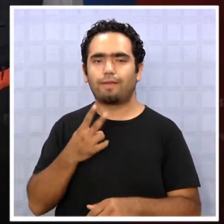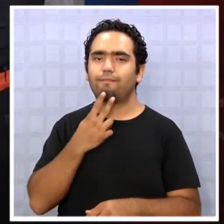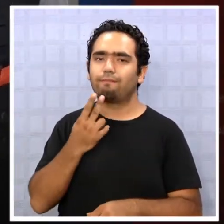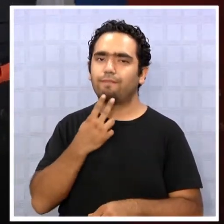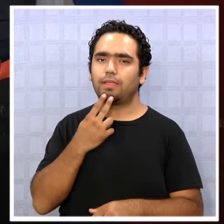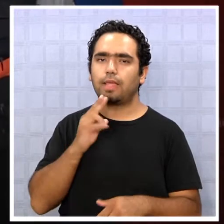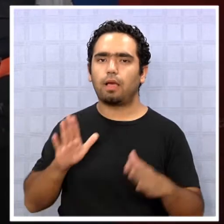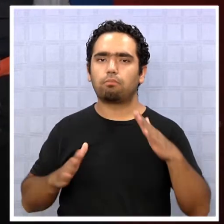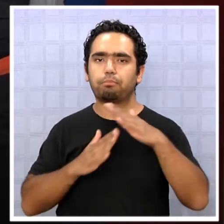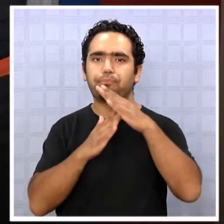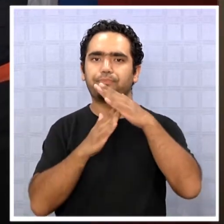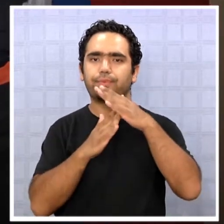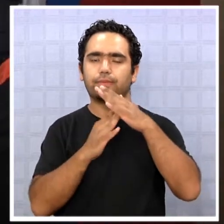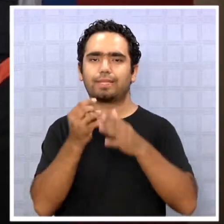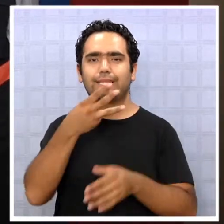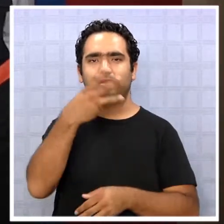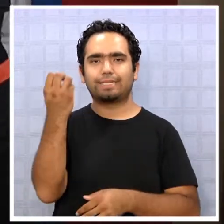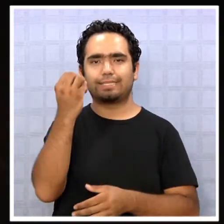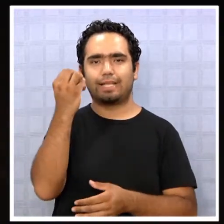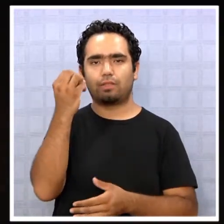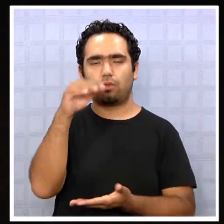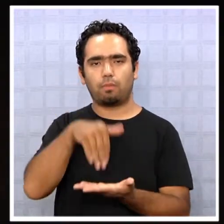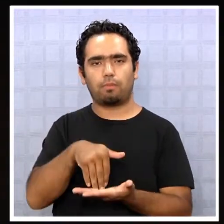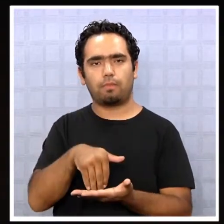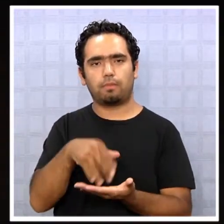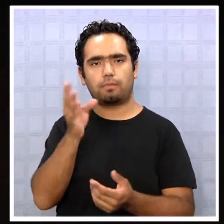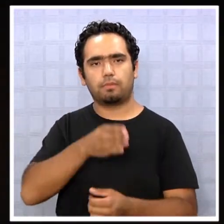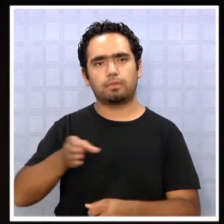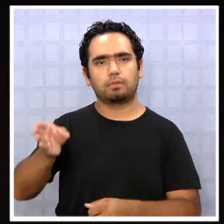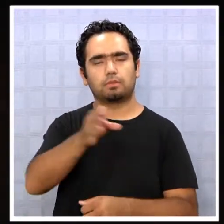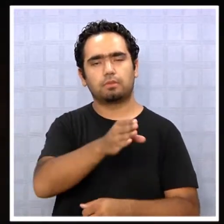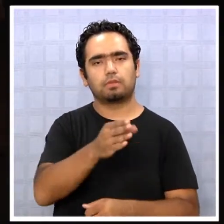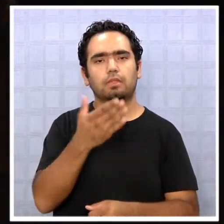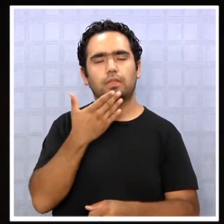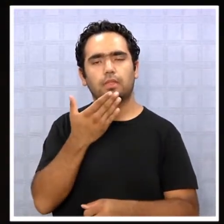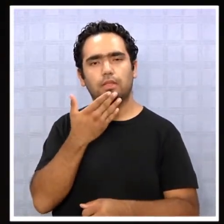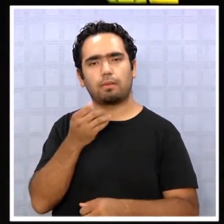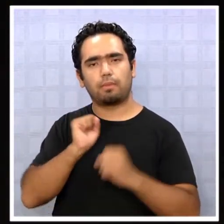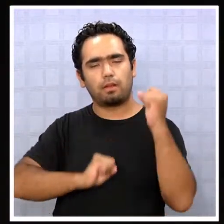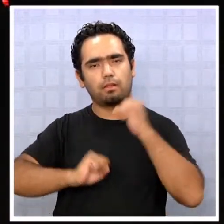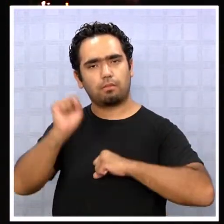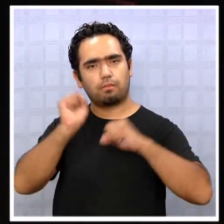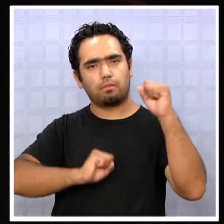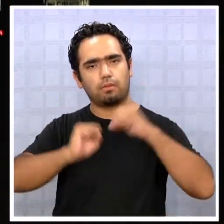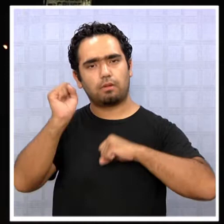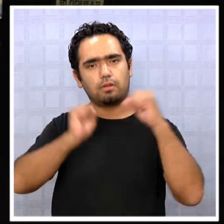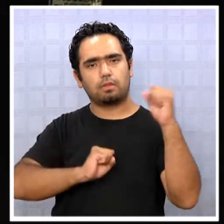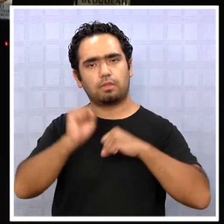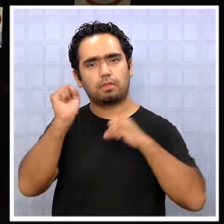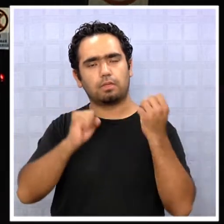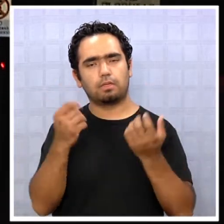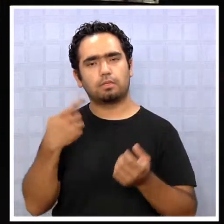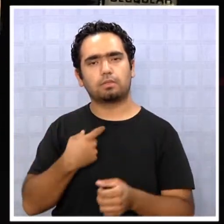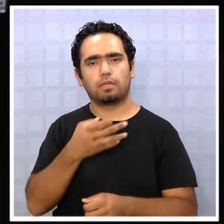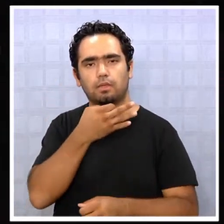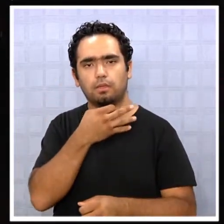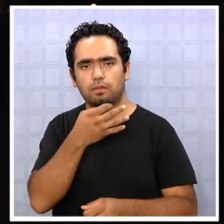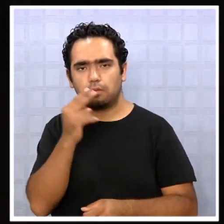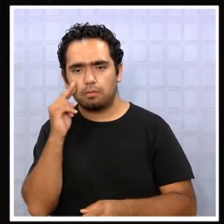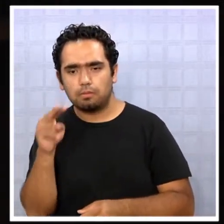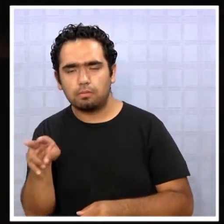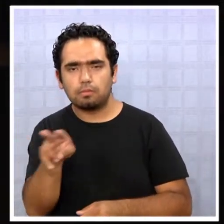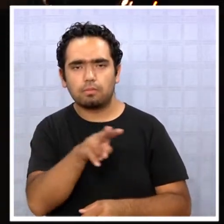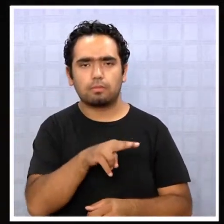afectó la vida y la rutina de 300.000 habitantes. Además, la causa exhibida por la empresa, a todas luces,